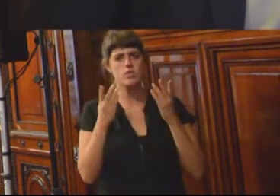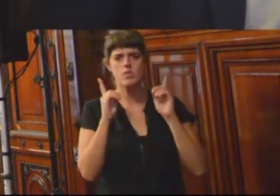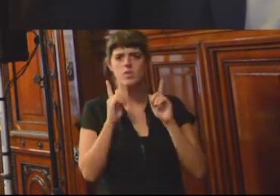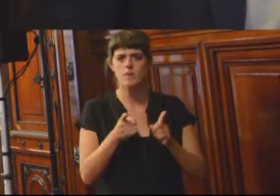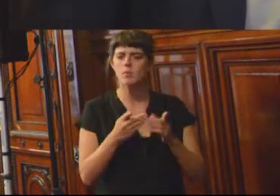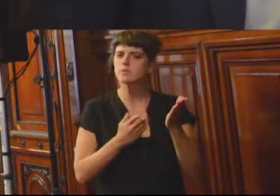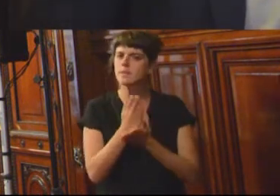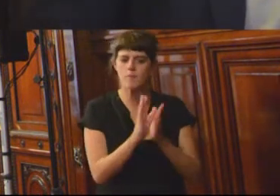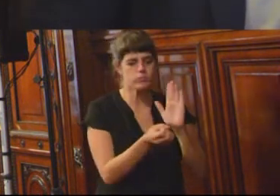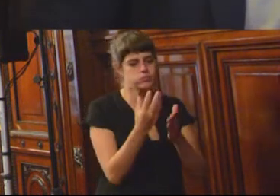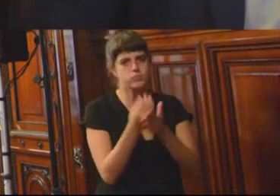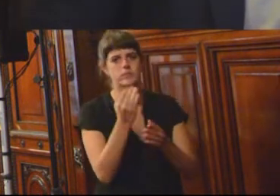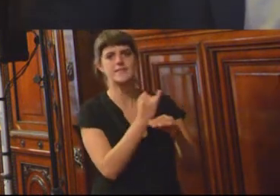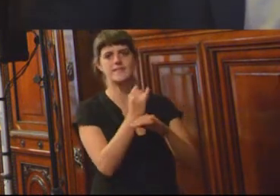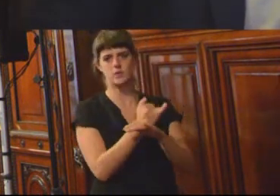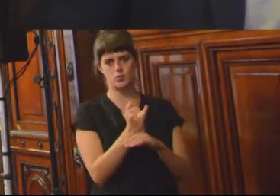instituciones.